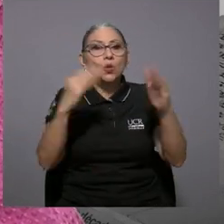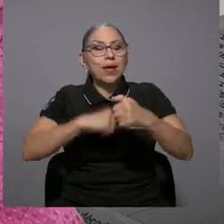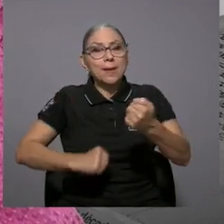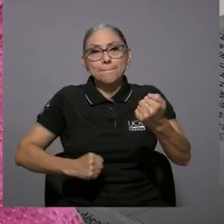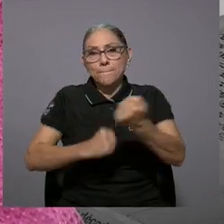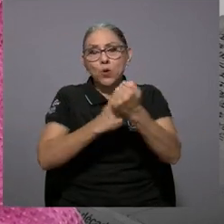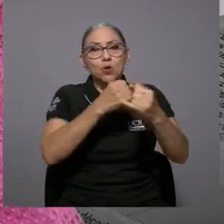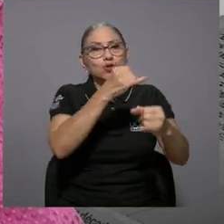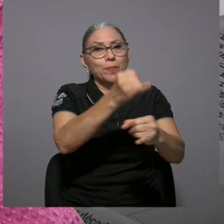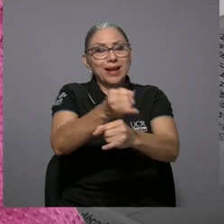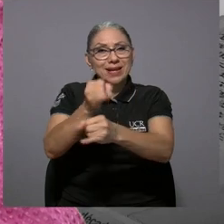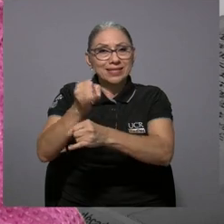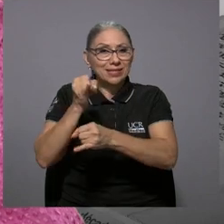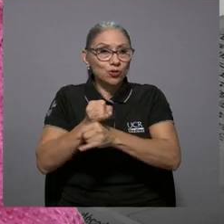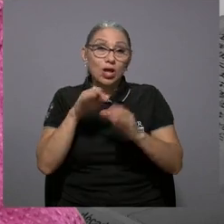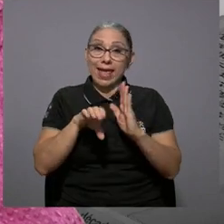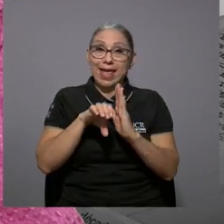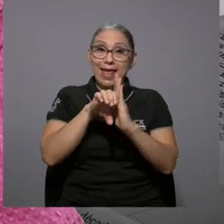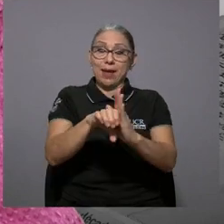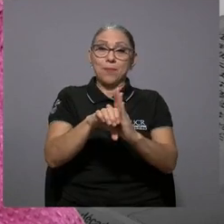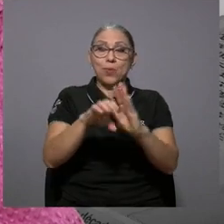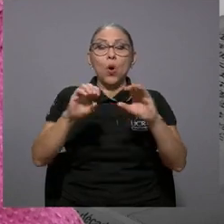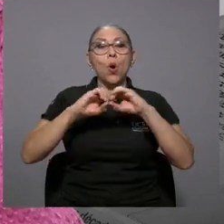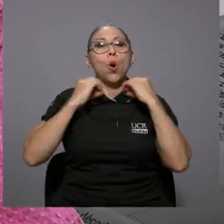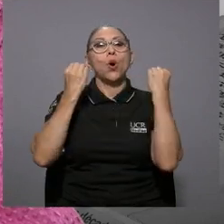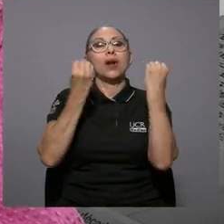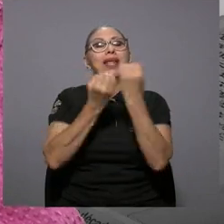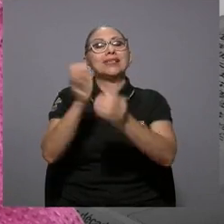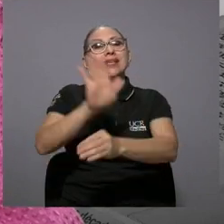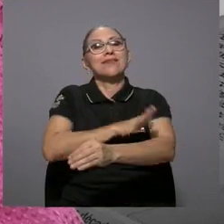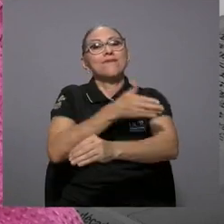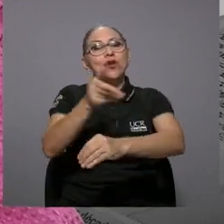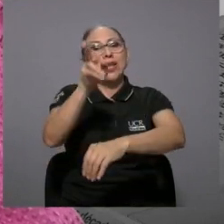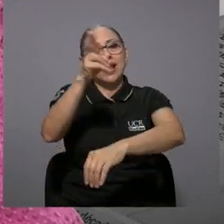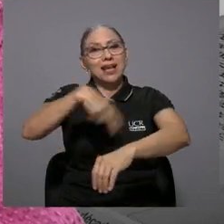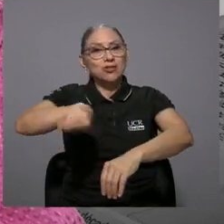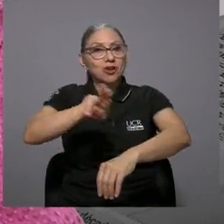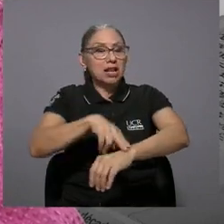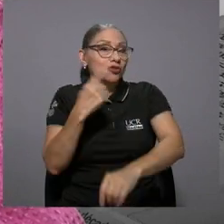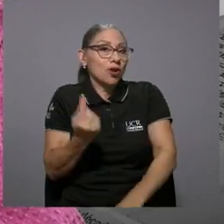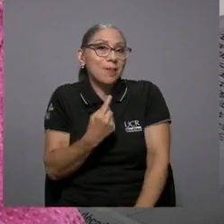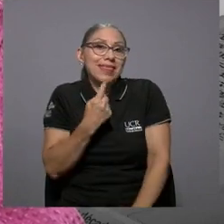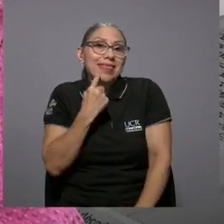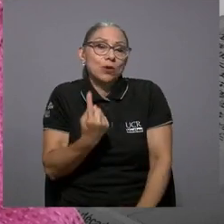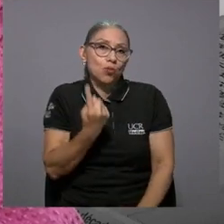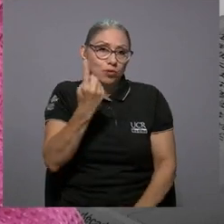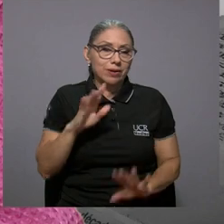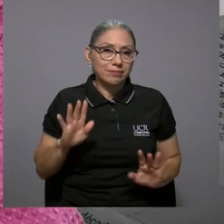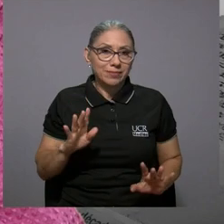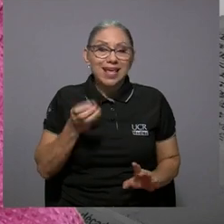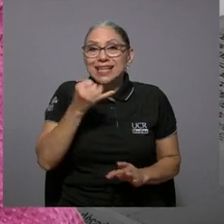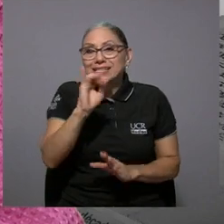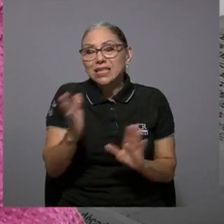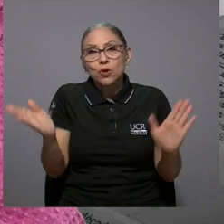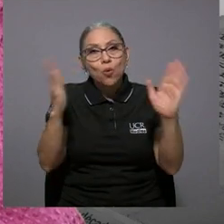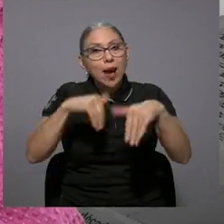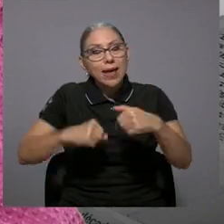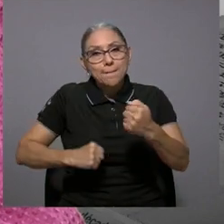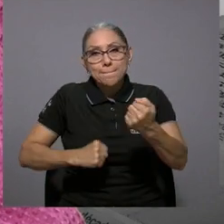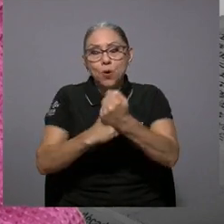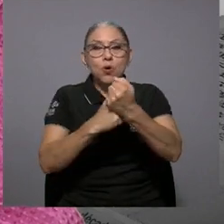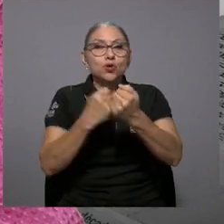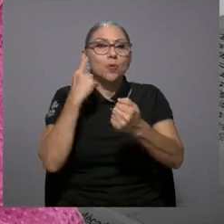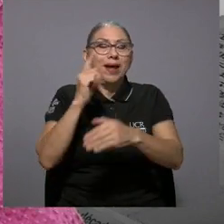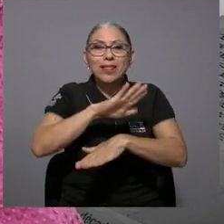para los artistas, si no hay apoyo para las instituciones, como por ejemplo la Orquesta Sinfónica Nacional, para